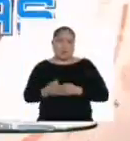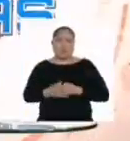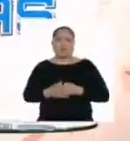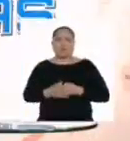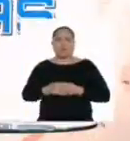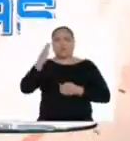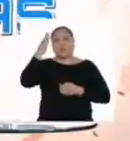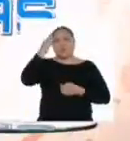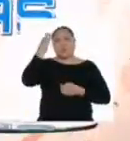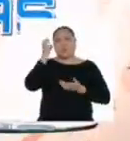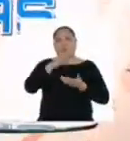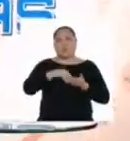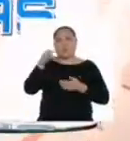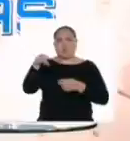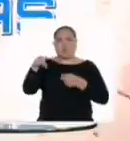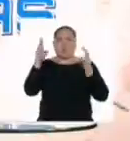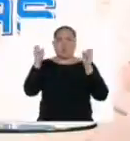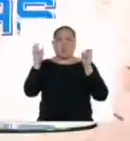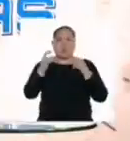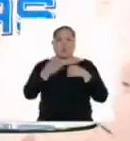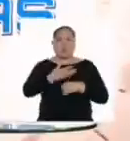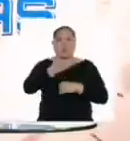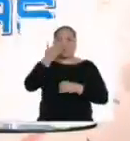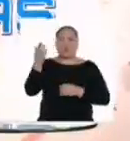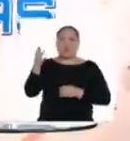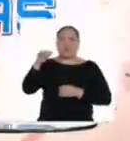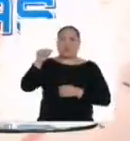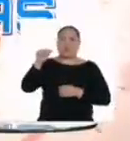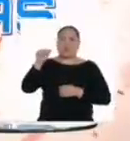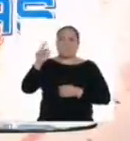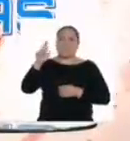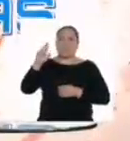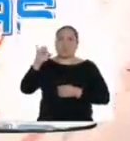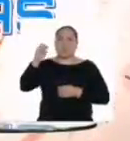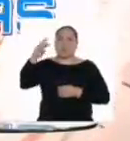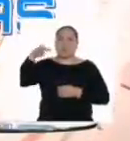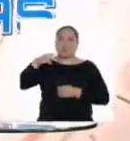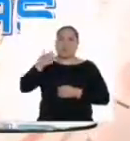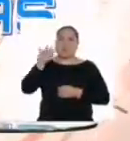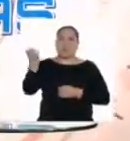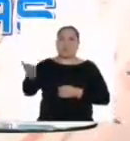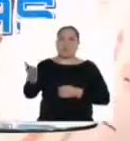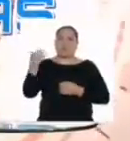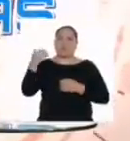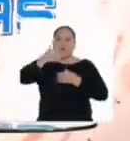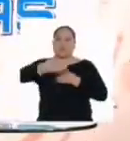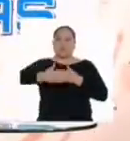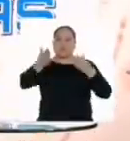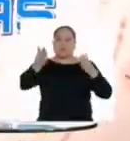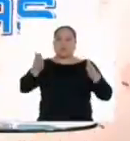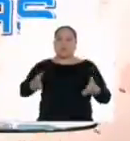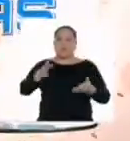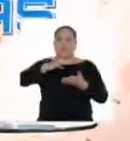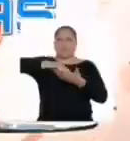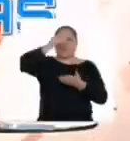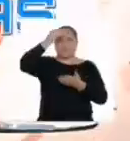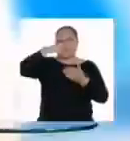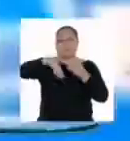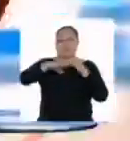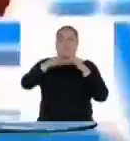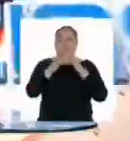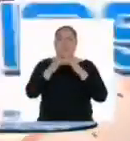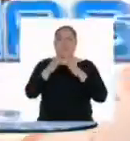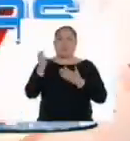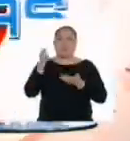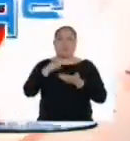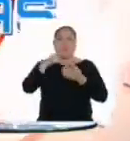Para saber más sobre este tema, damos el pase a Yaremis Rebaza, que reporta en vivo desde los estudios de Aprendo en Casa.